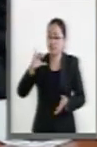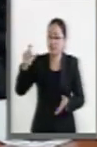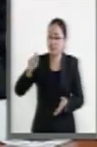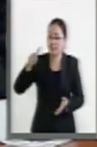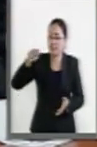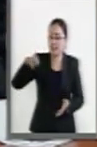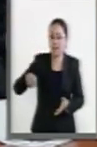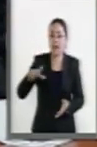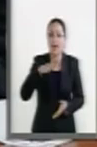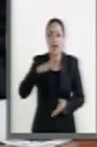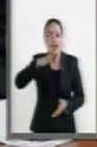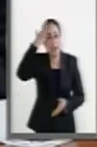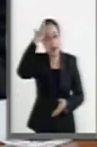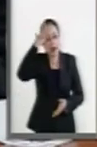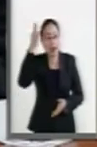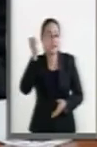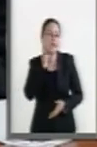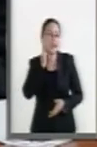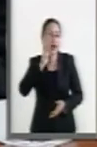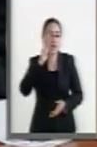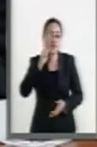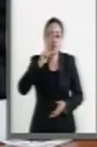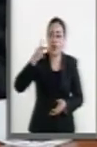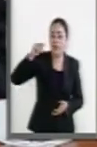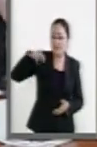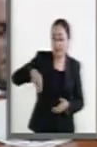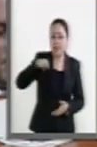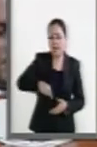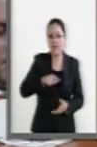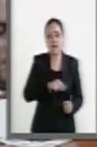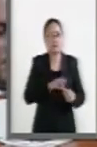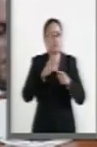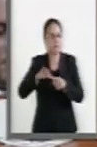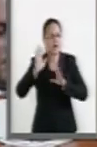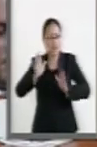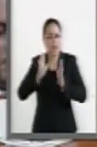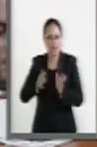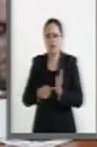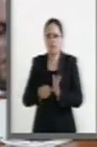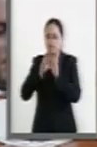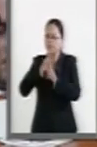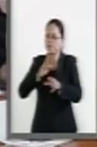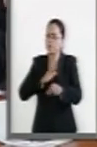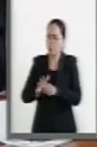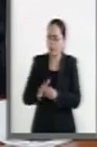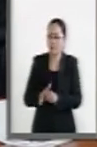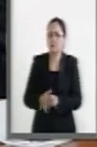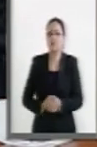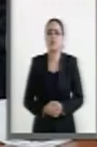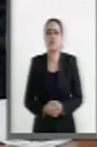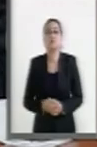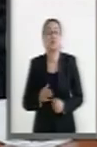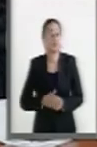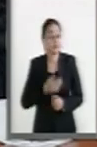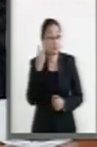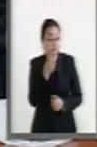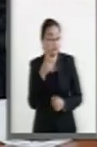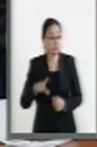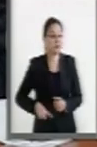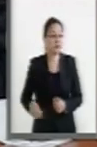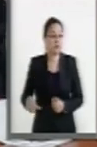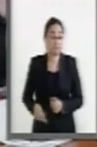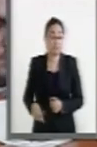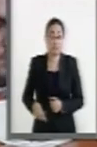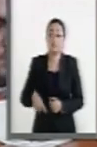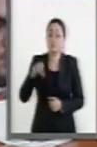una compañera senadora de Acción Nacional, que ya nos presentó sus resultados. En consecuencia, el gobierno, la